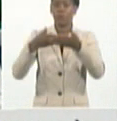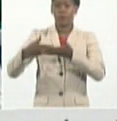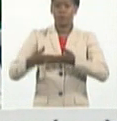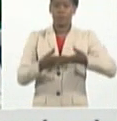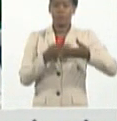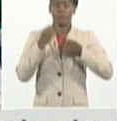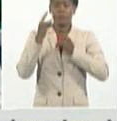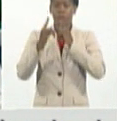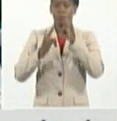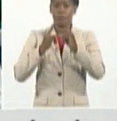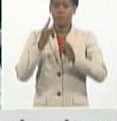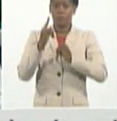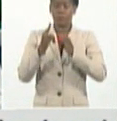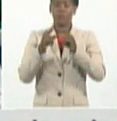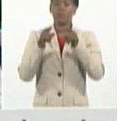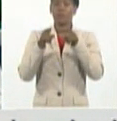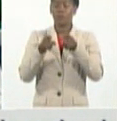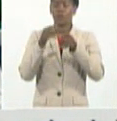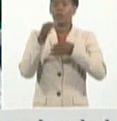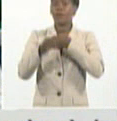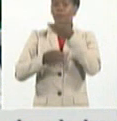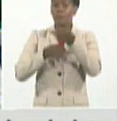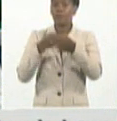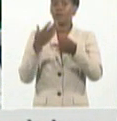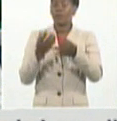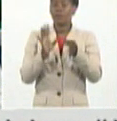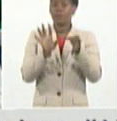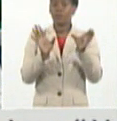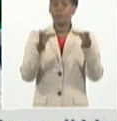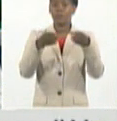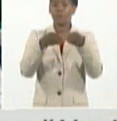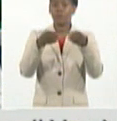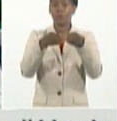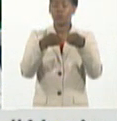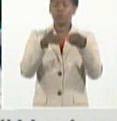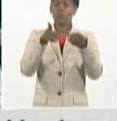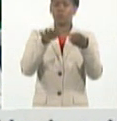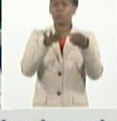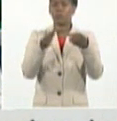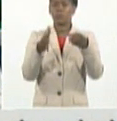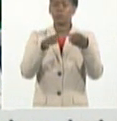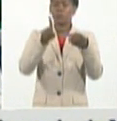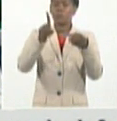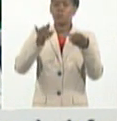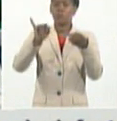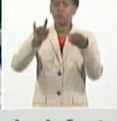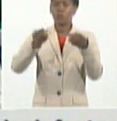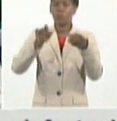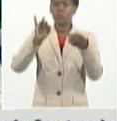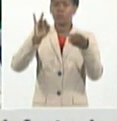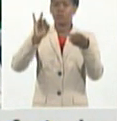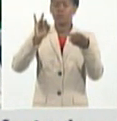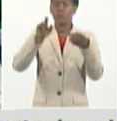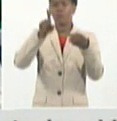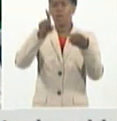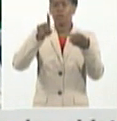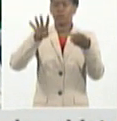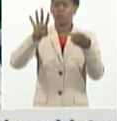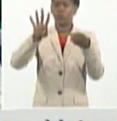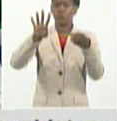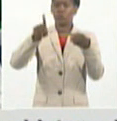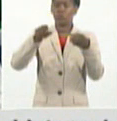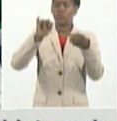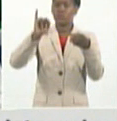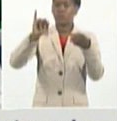hablando del 14,6